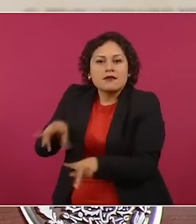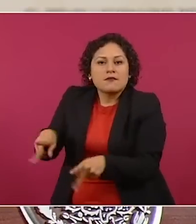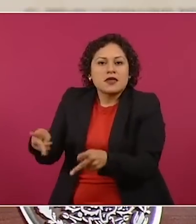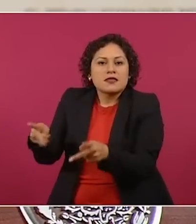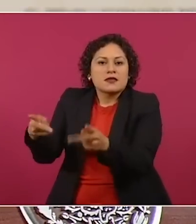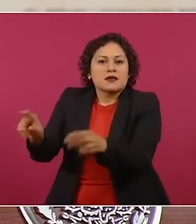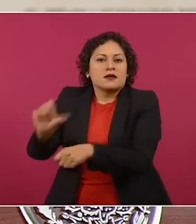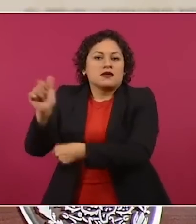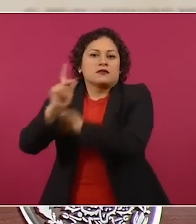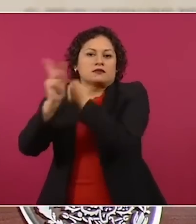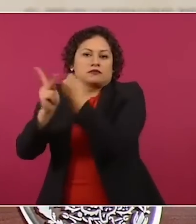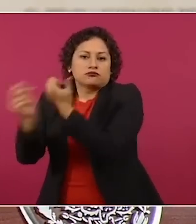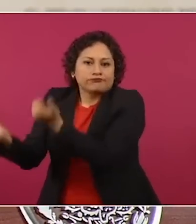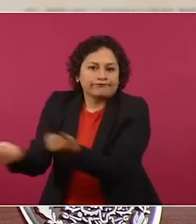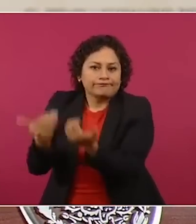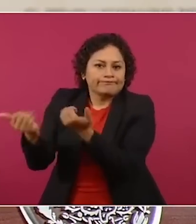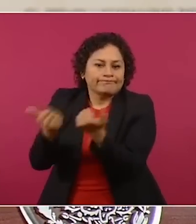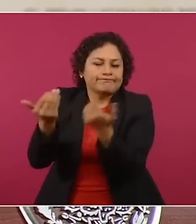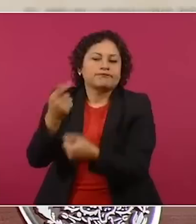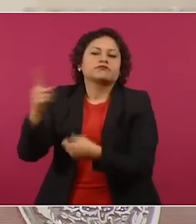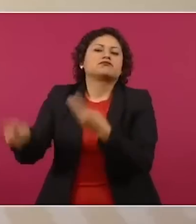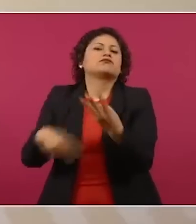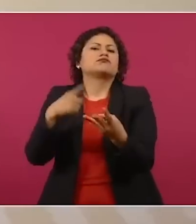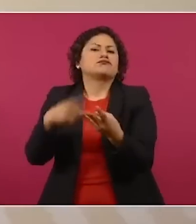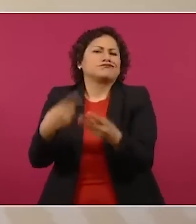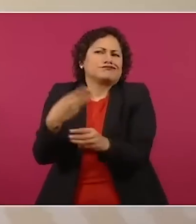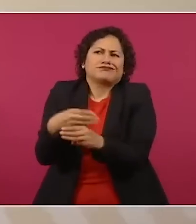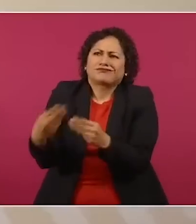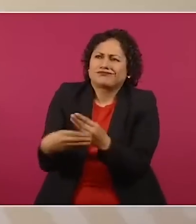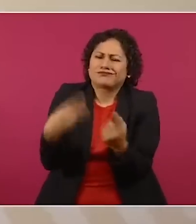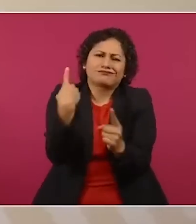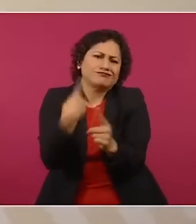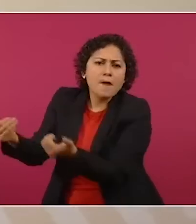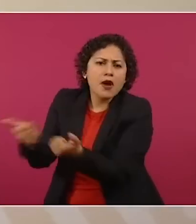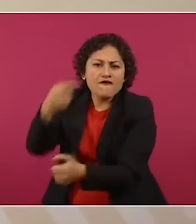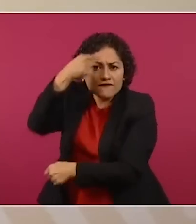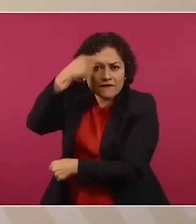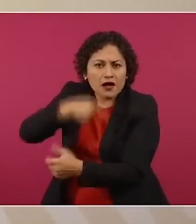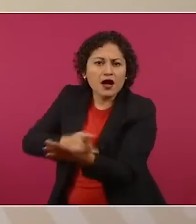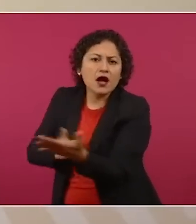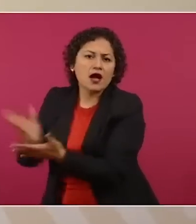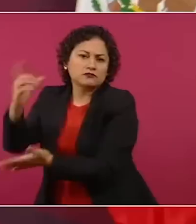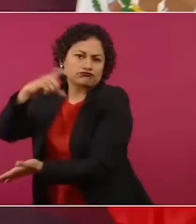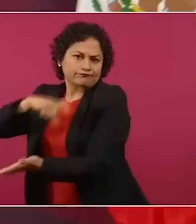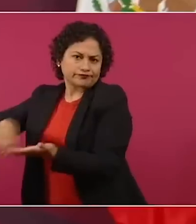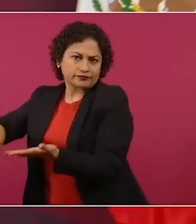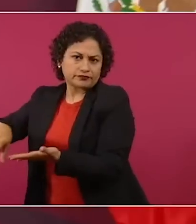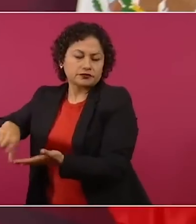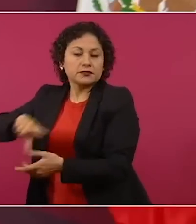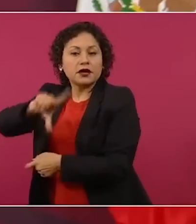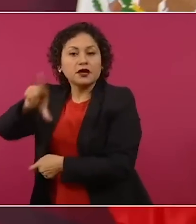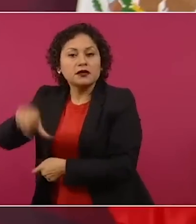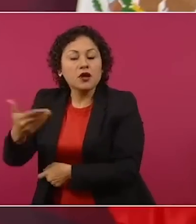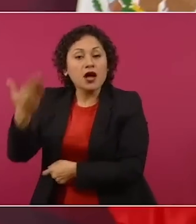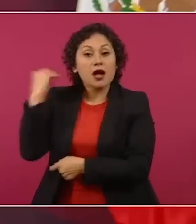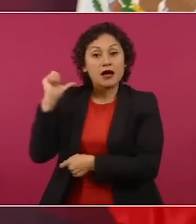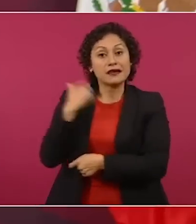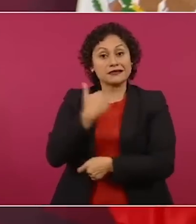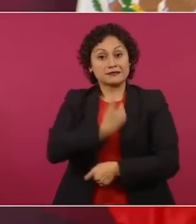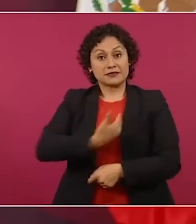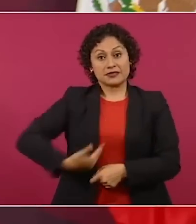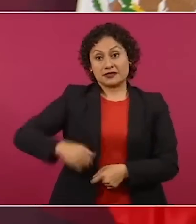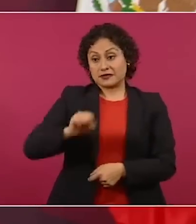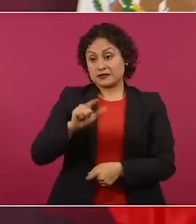electrodomésticos y había comercio, con Salinas se cancela a todos y